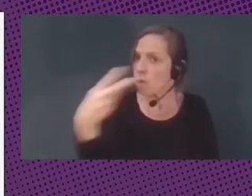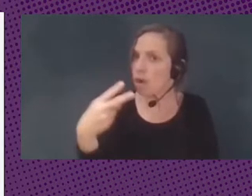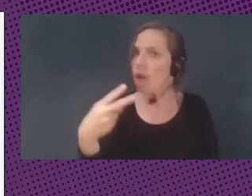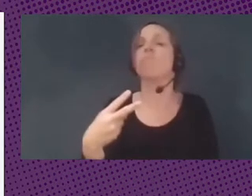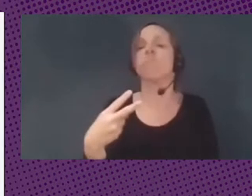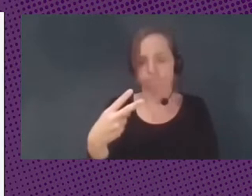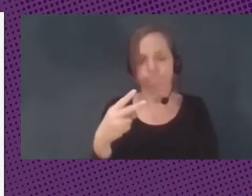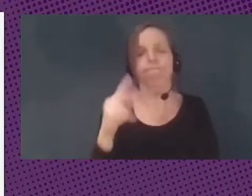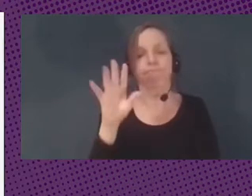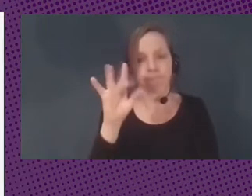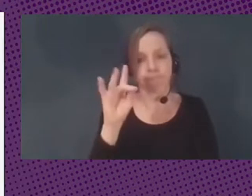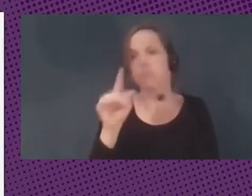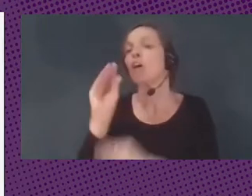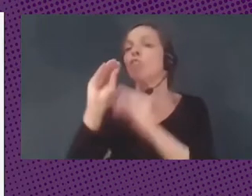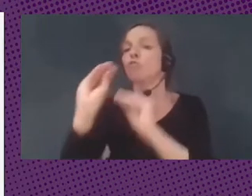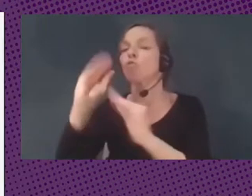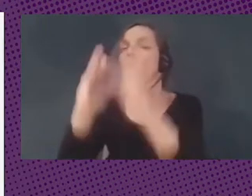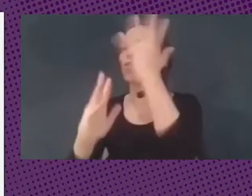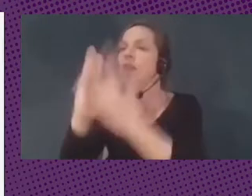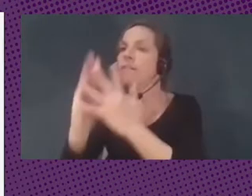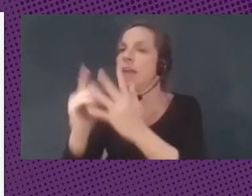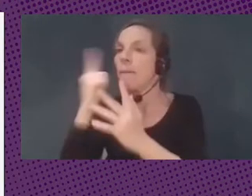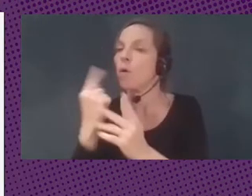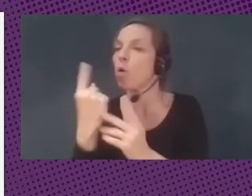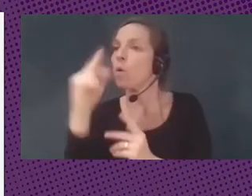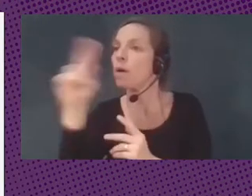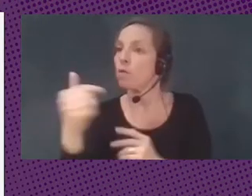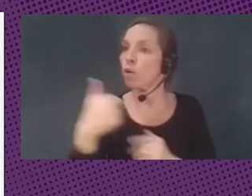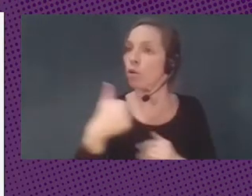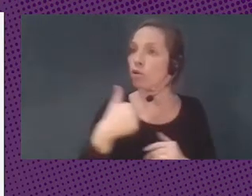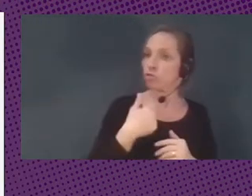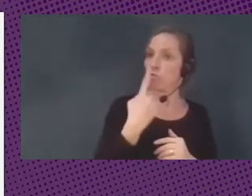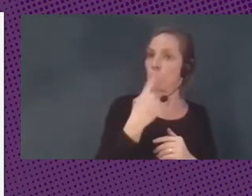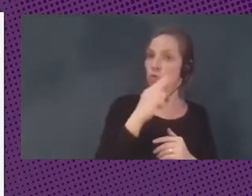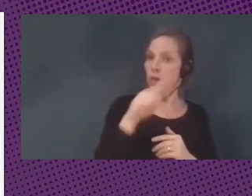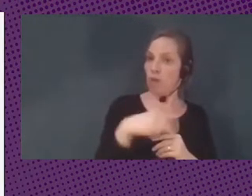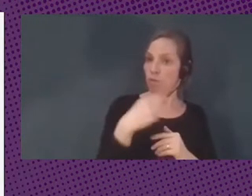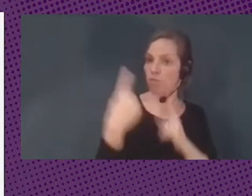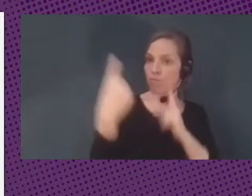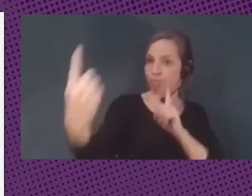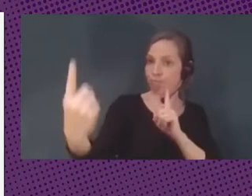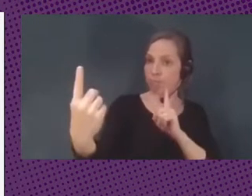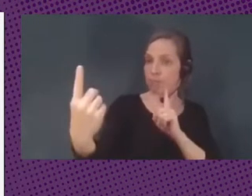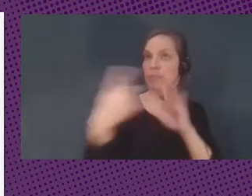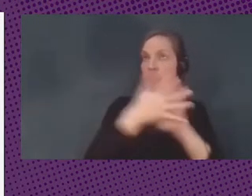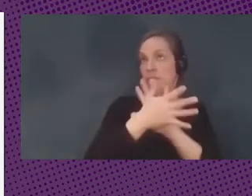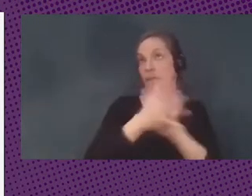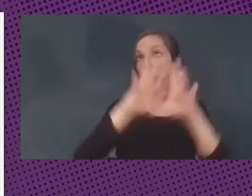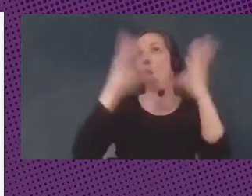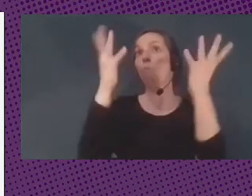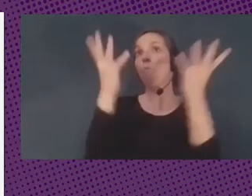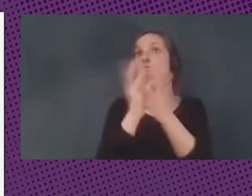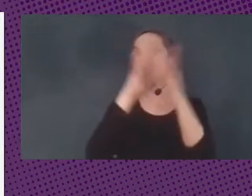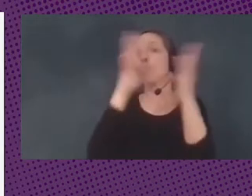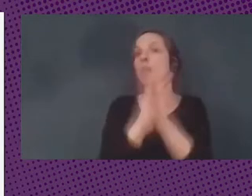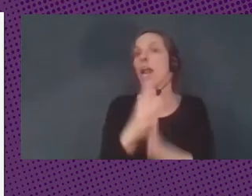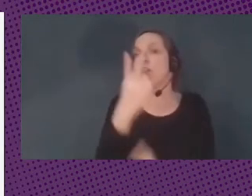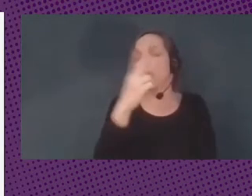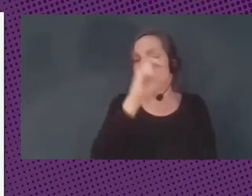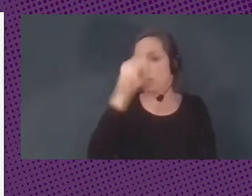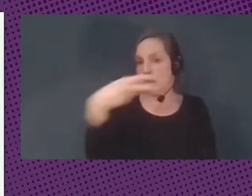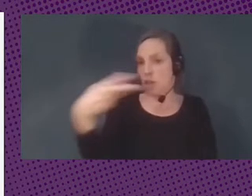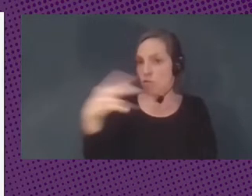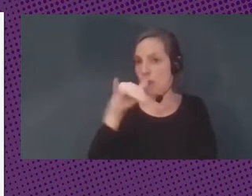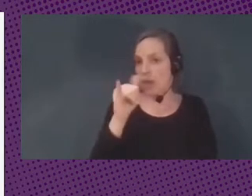banco como de mi persona. La contabilidad de partida doble es el instrumento que viabiliza la creación de dinero